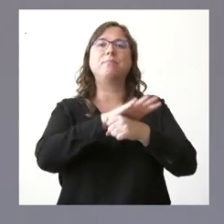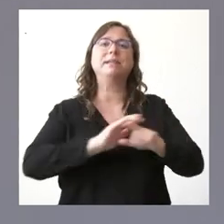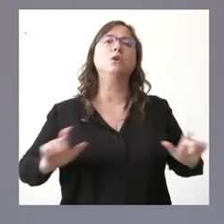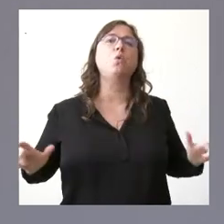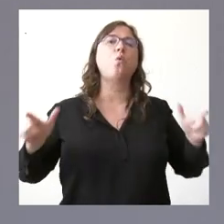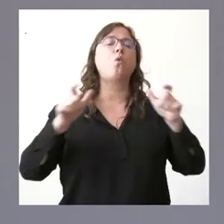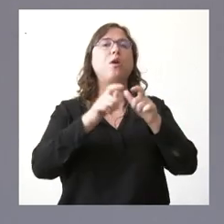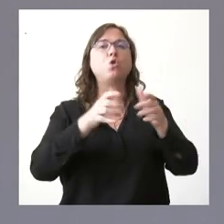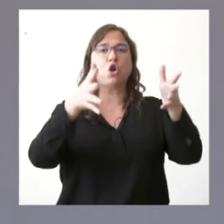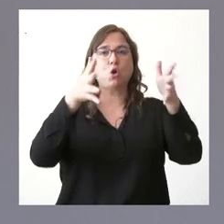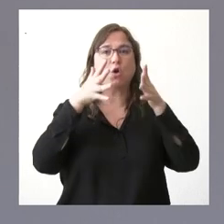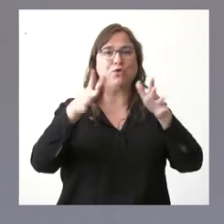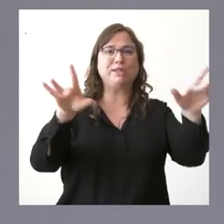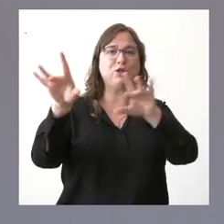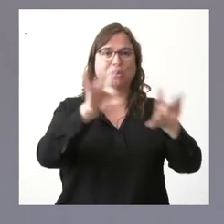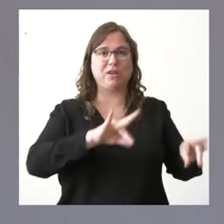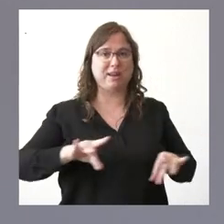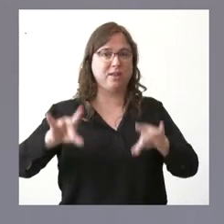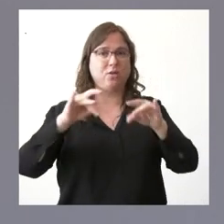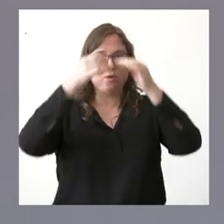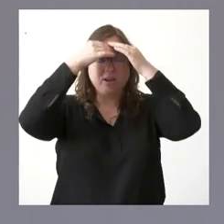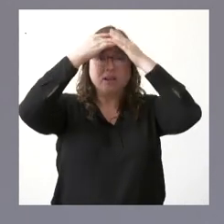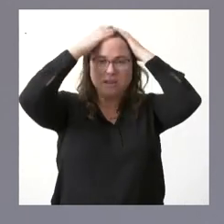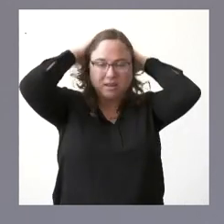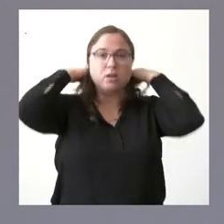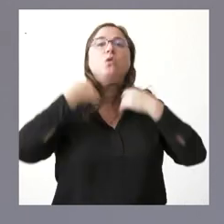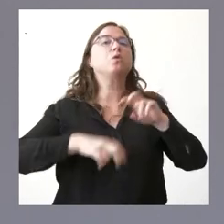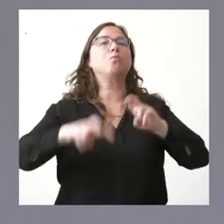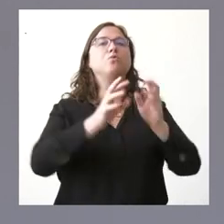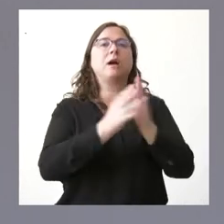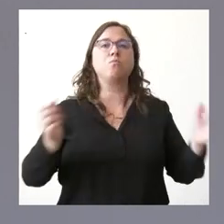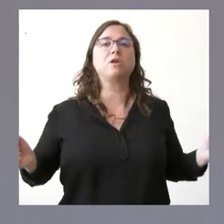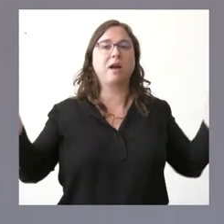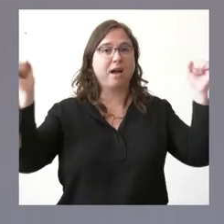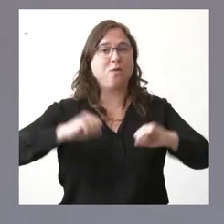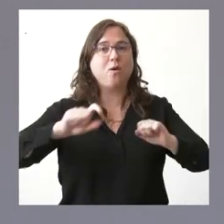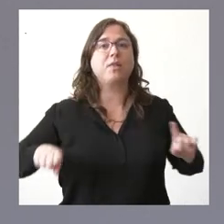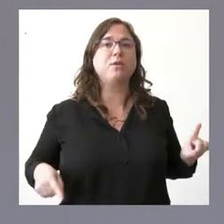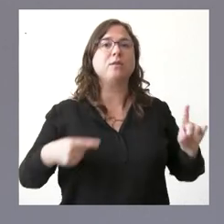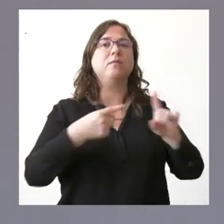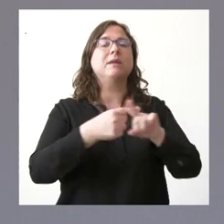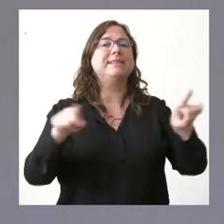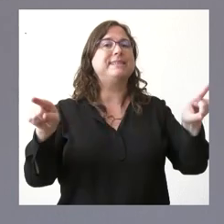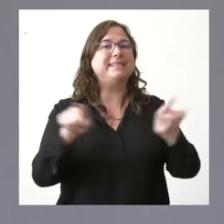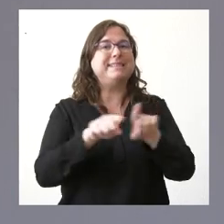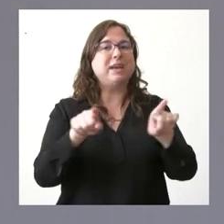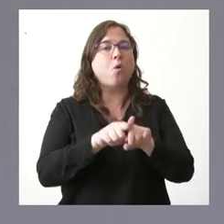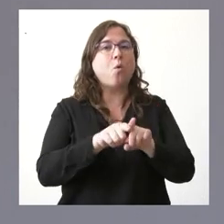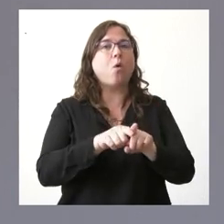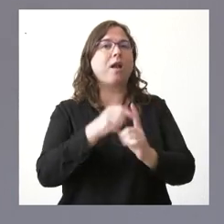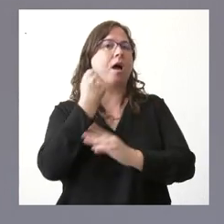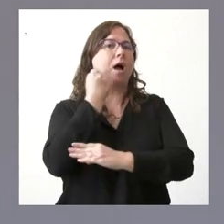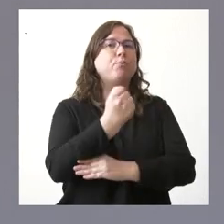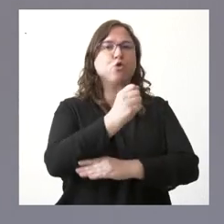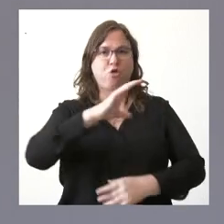Consejo Interterritorial del Sistema Nacional de Salud con ánimo de acuerdo de consenso y por tanto de buscar aquellas posiciones que tengan el aval científico el apoyo